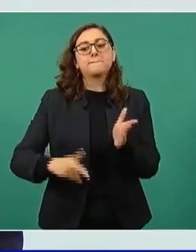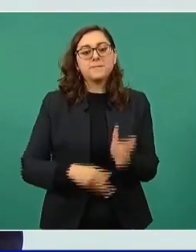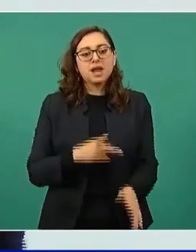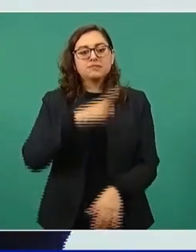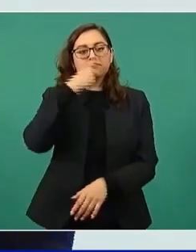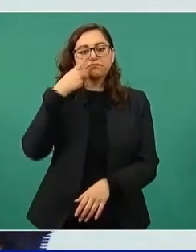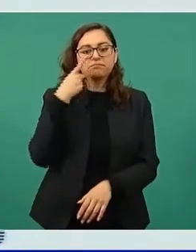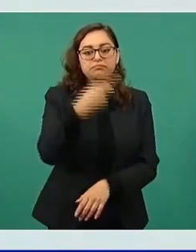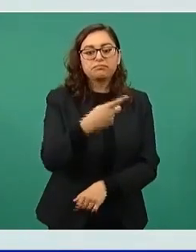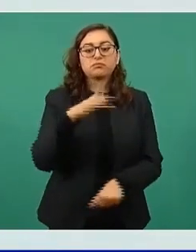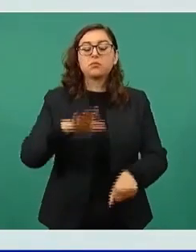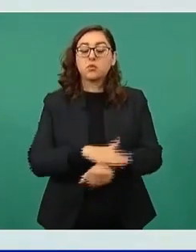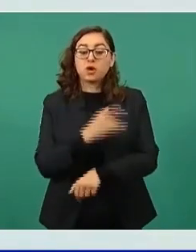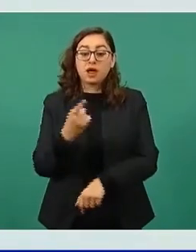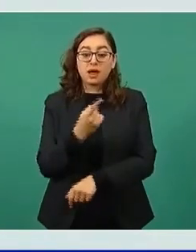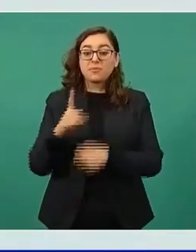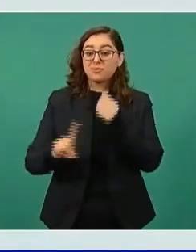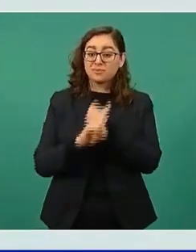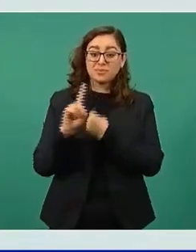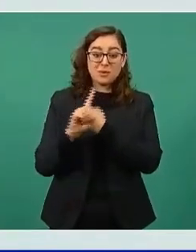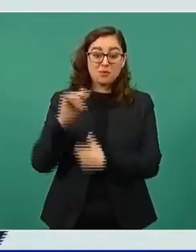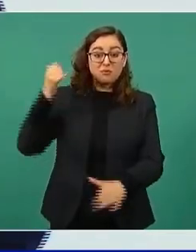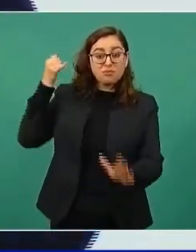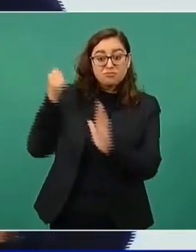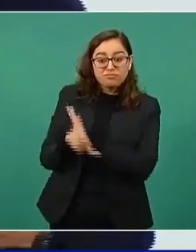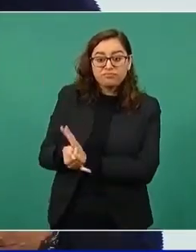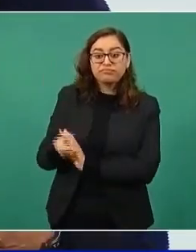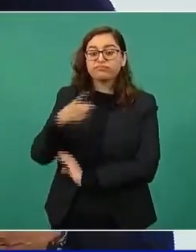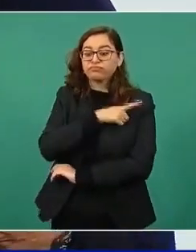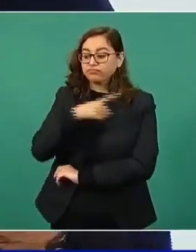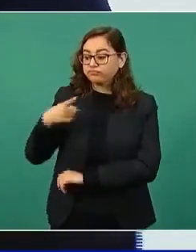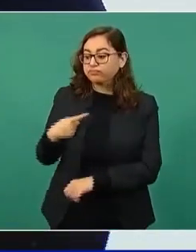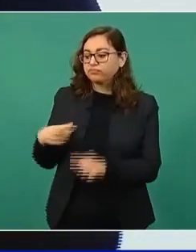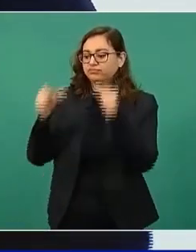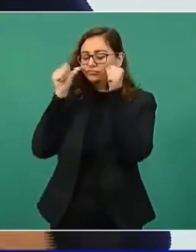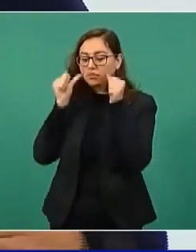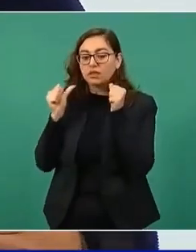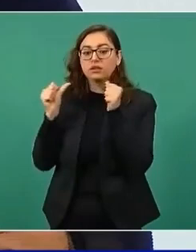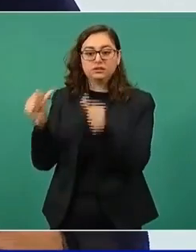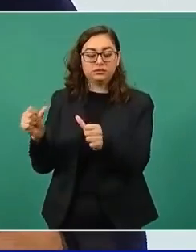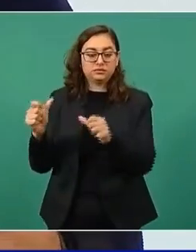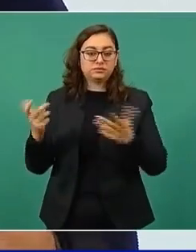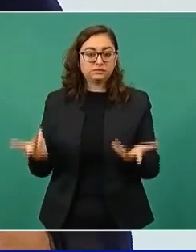no se trata de estar sólo